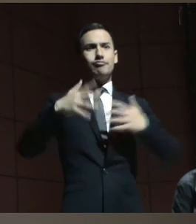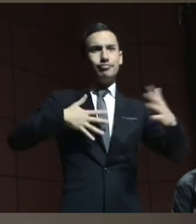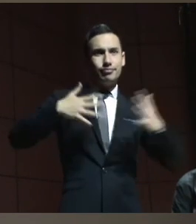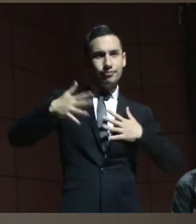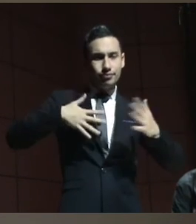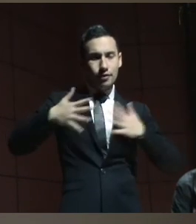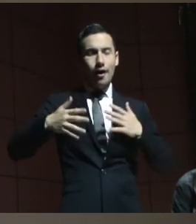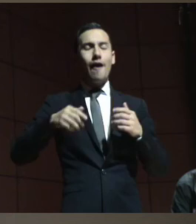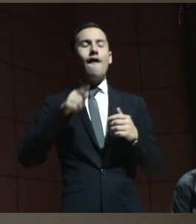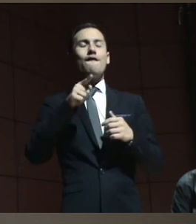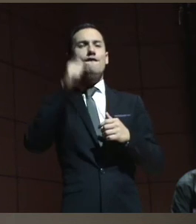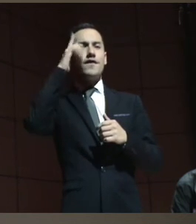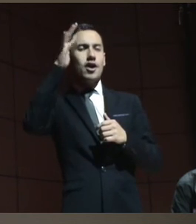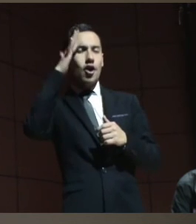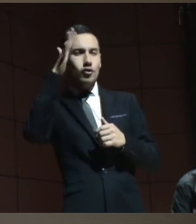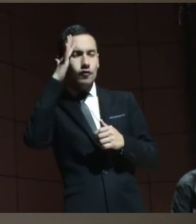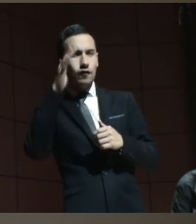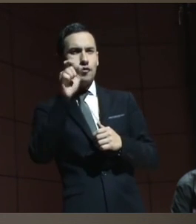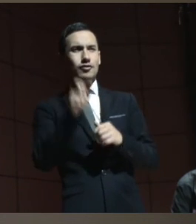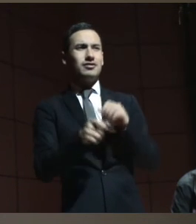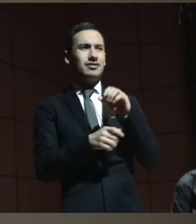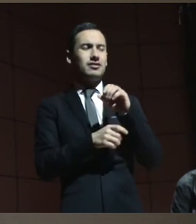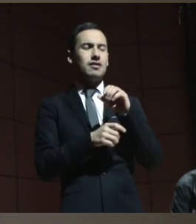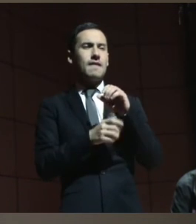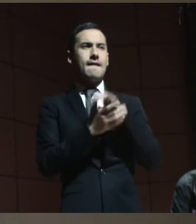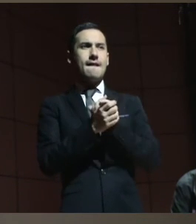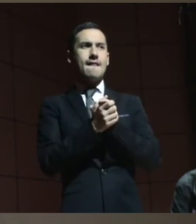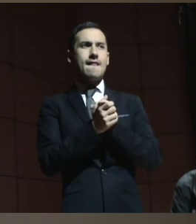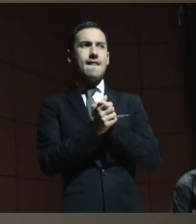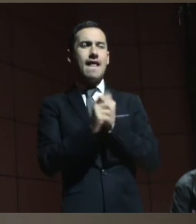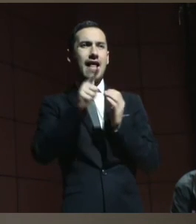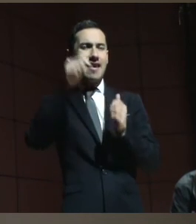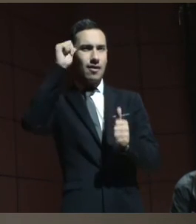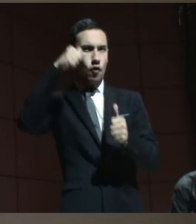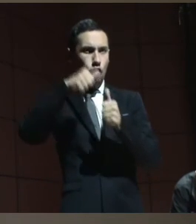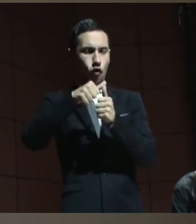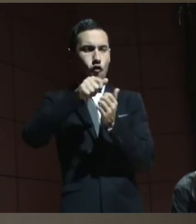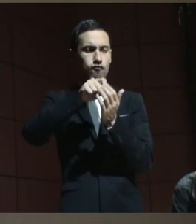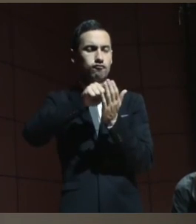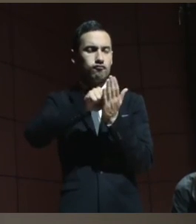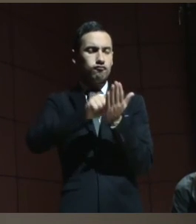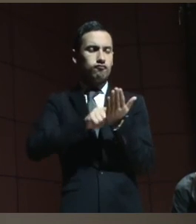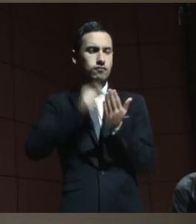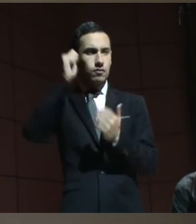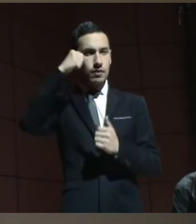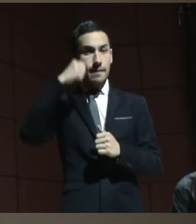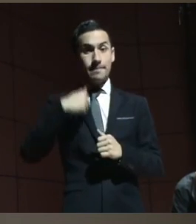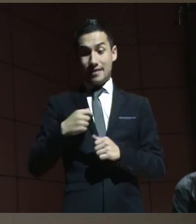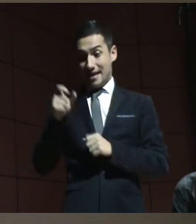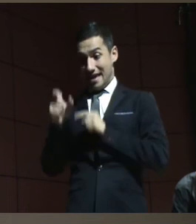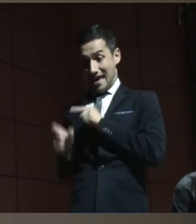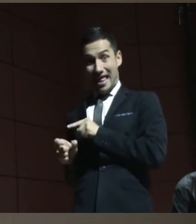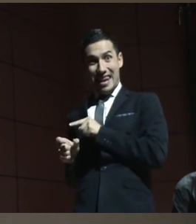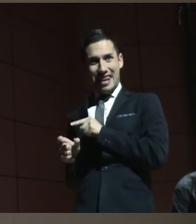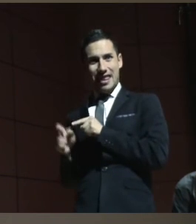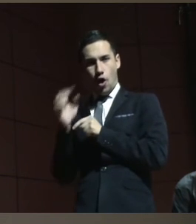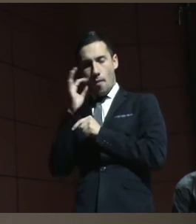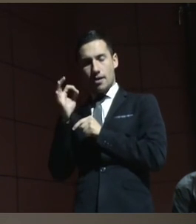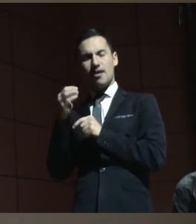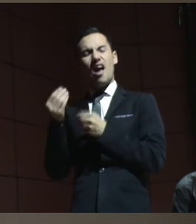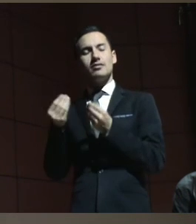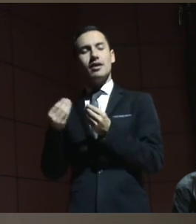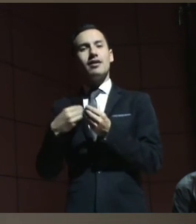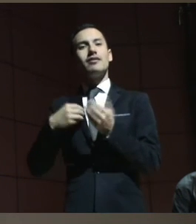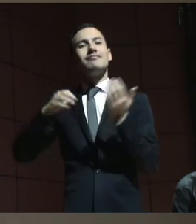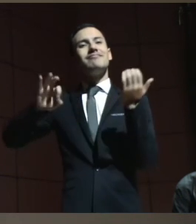citolema que lo recordó mientras tanto Jacobo lo que hacía era tocar el violín en la